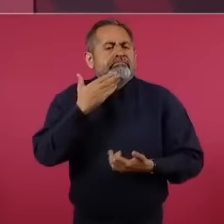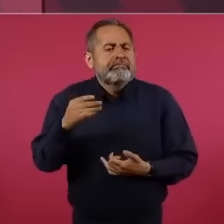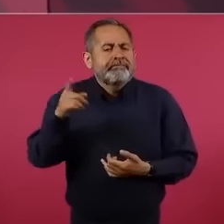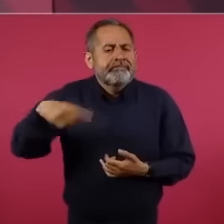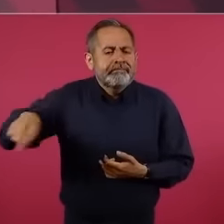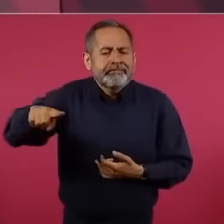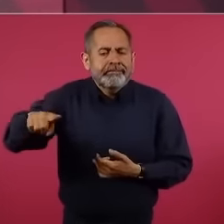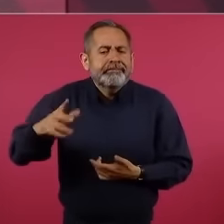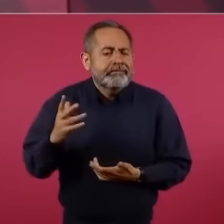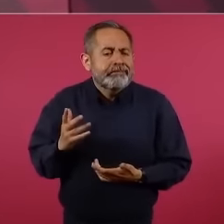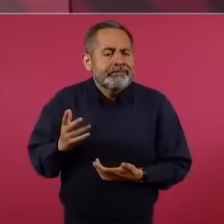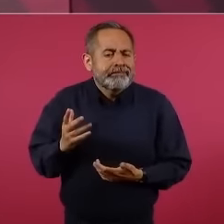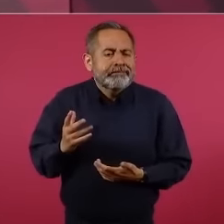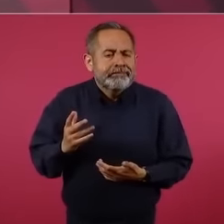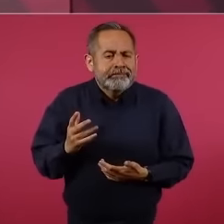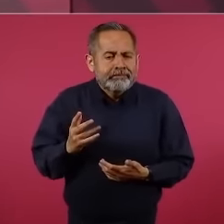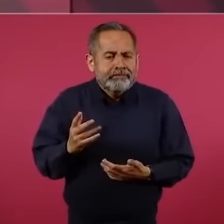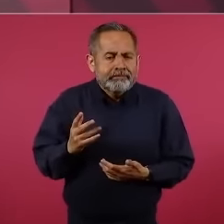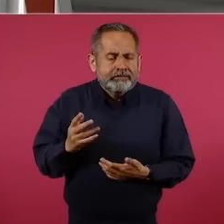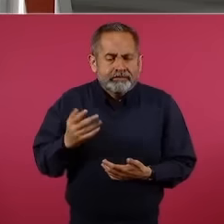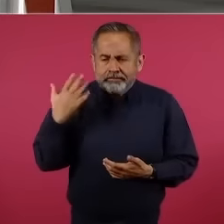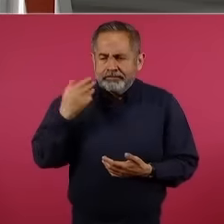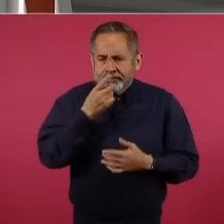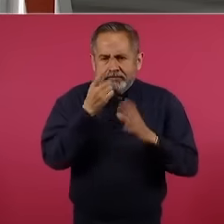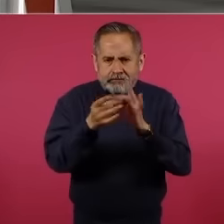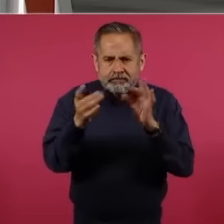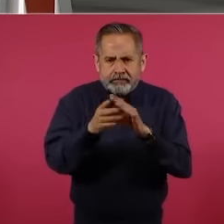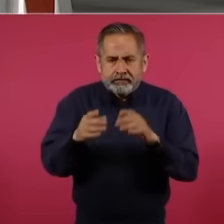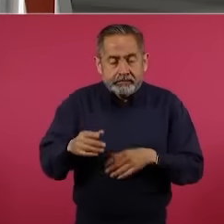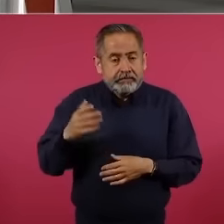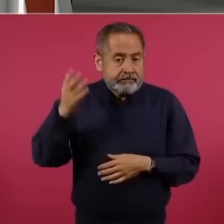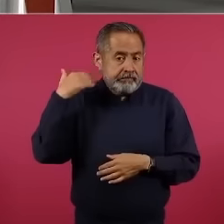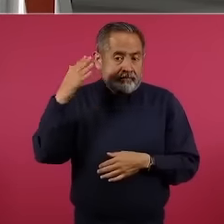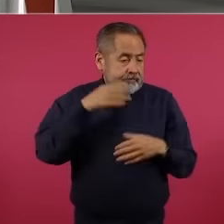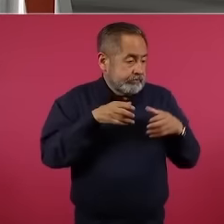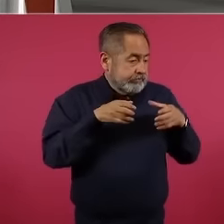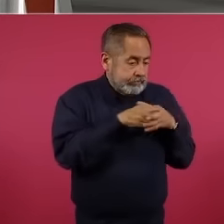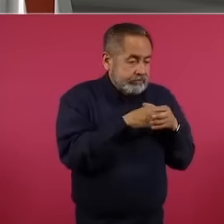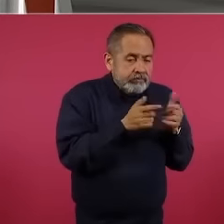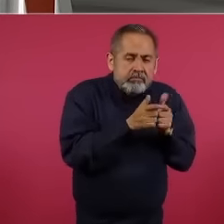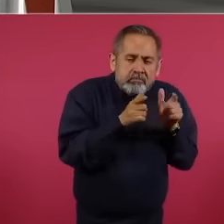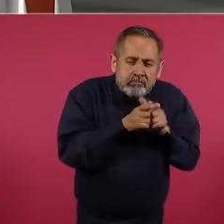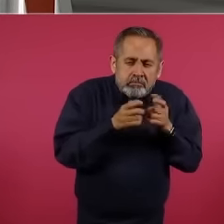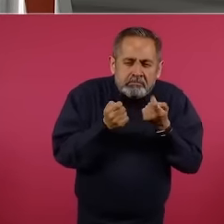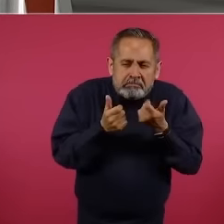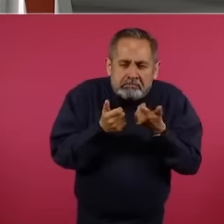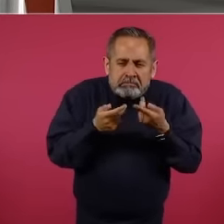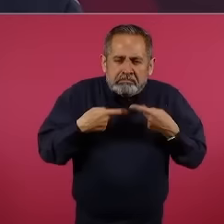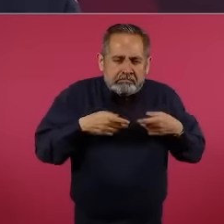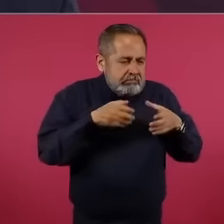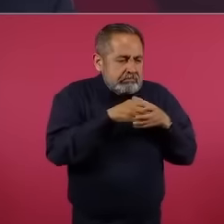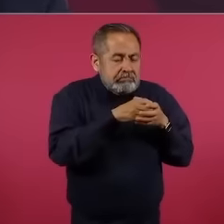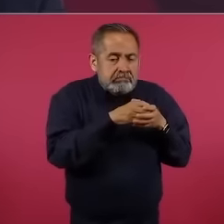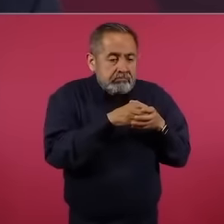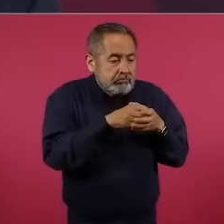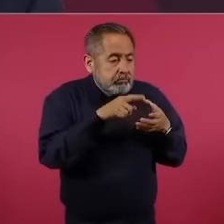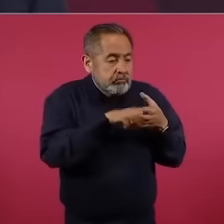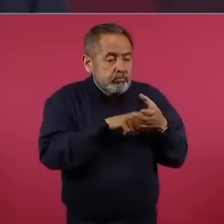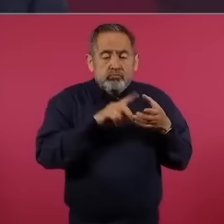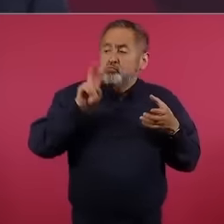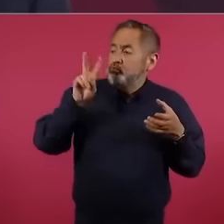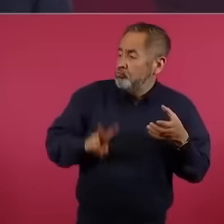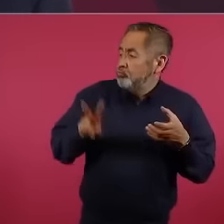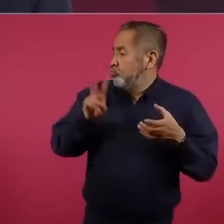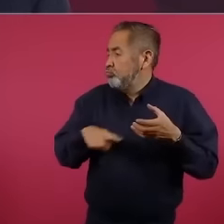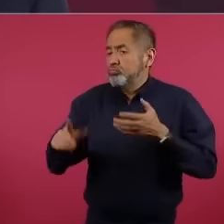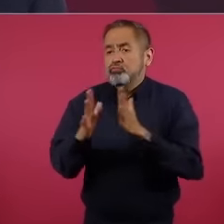realmente una oligarquía, un gobierno de una minoría con fachada de democracia,